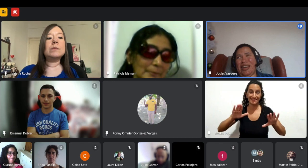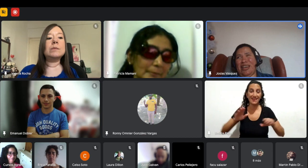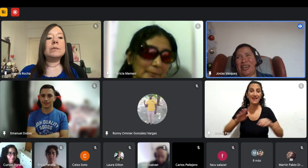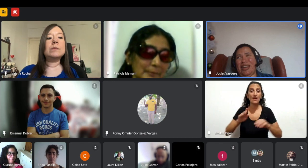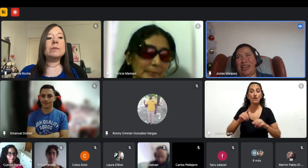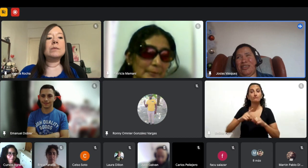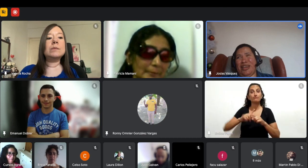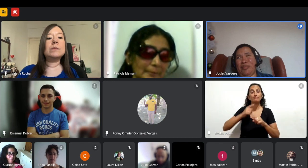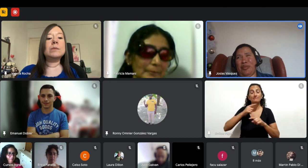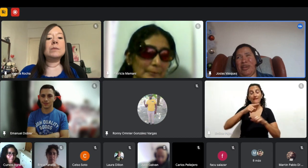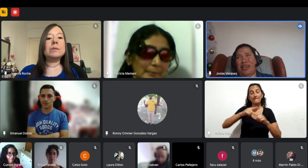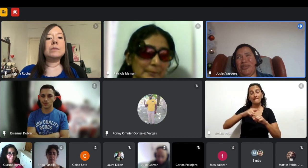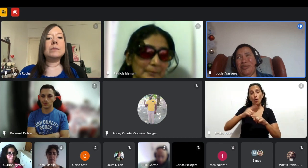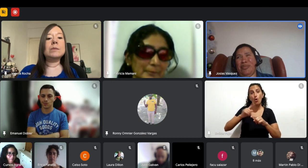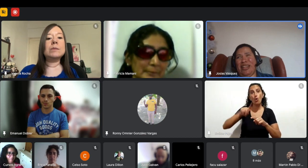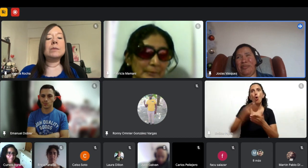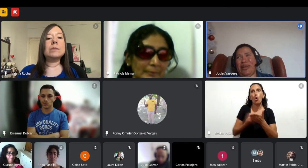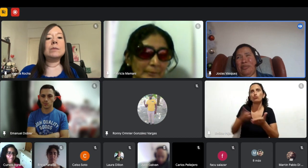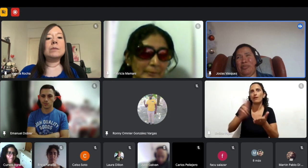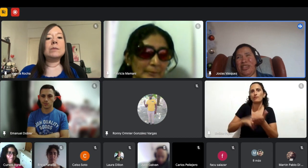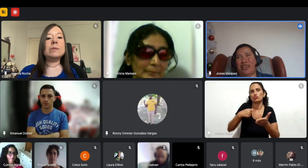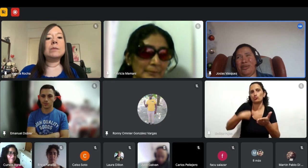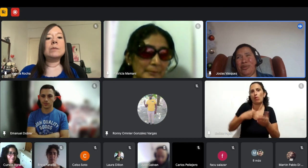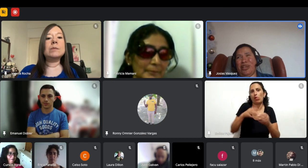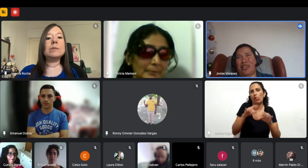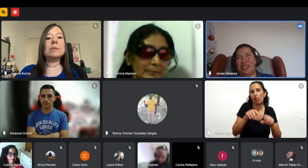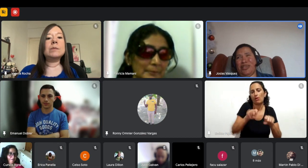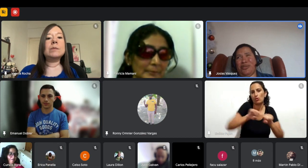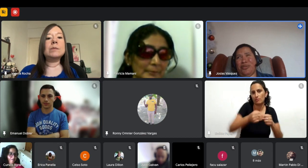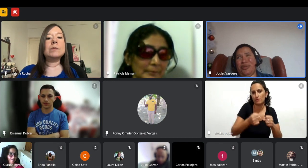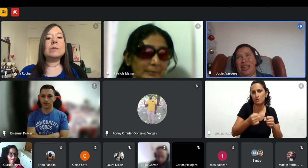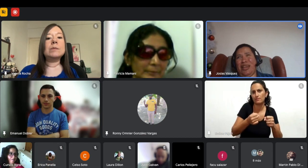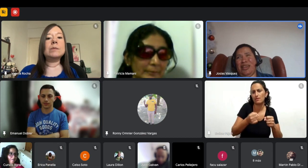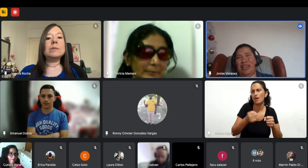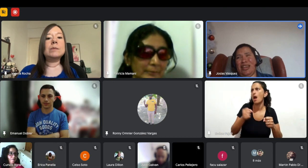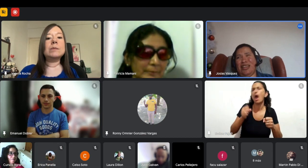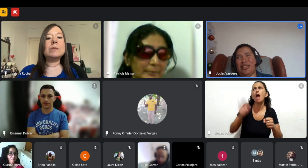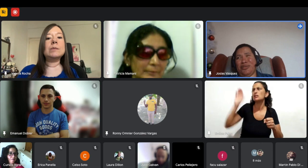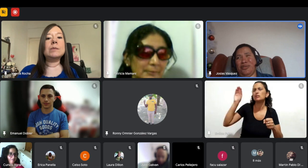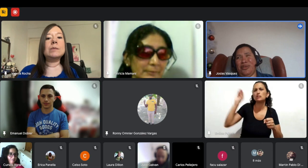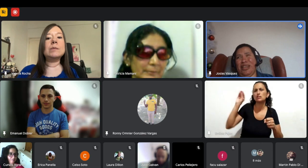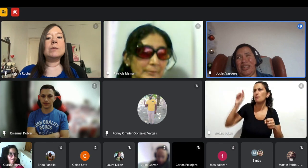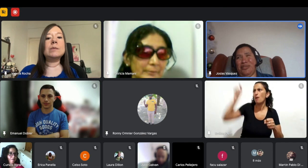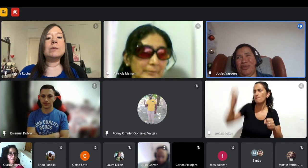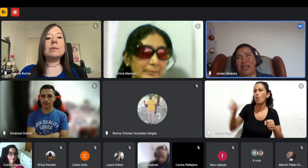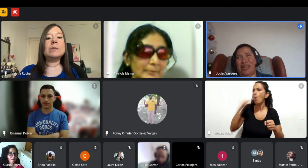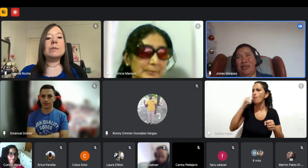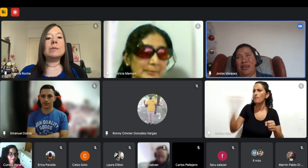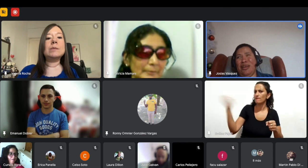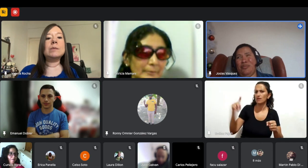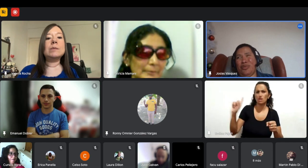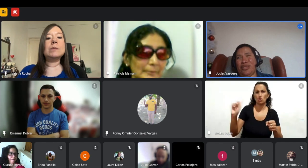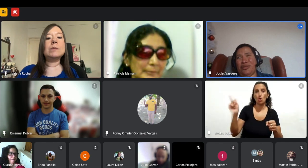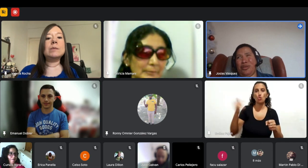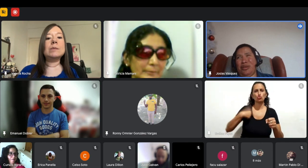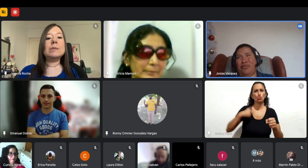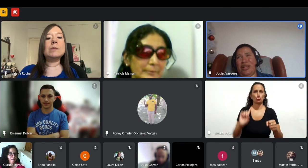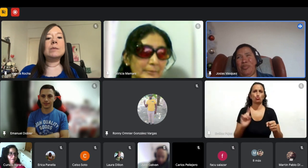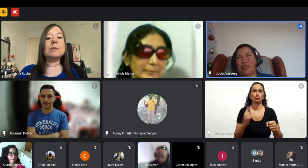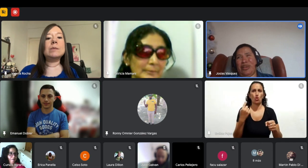y yo le dije a mi mamá ayúdeme léame la pantalla yo le voy a ir diciendo dónde ir haciendo clic y dónde ir